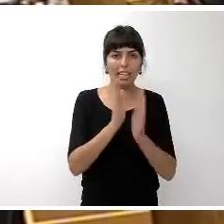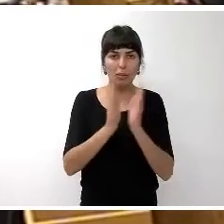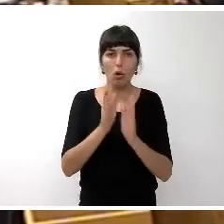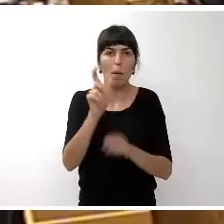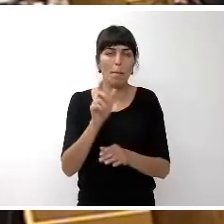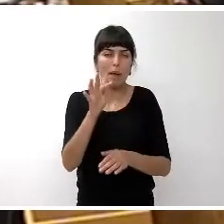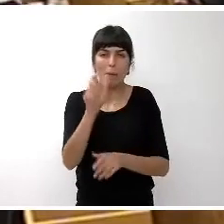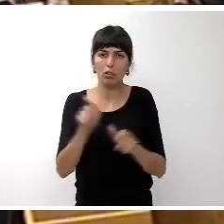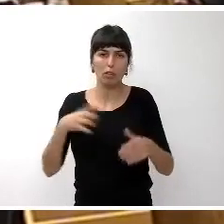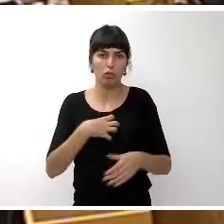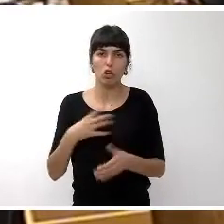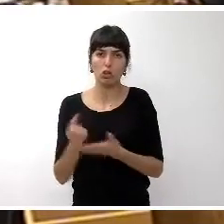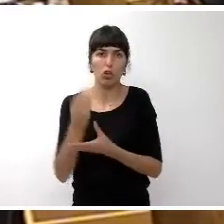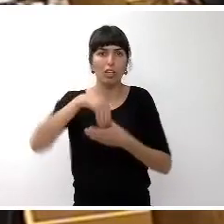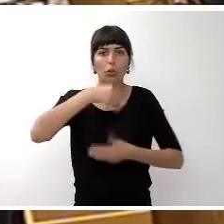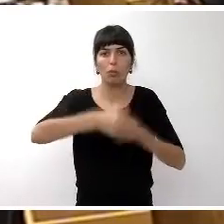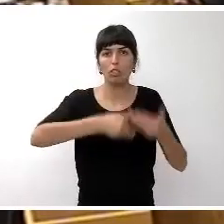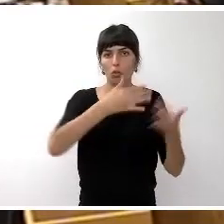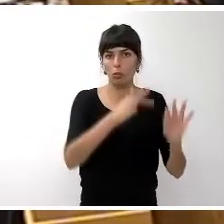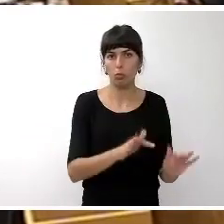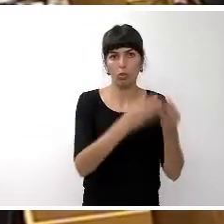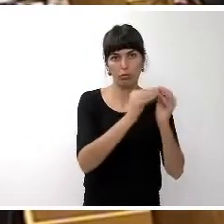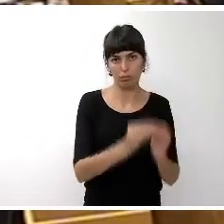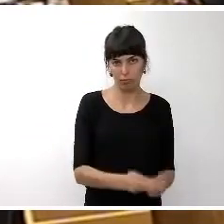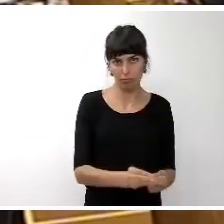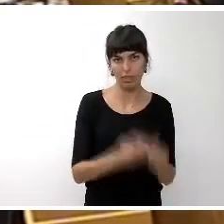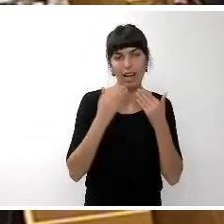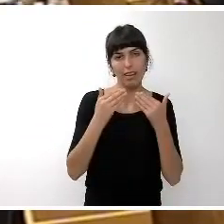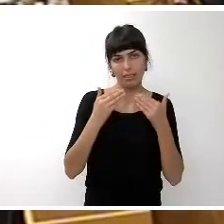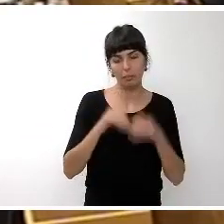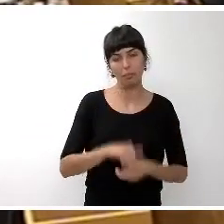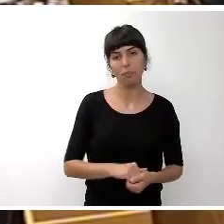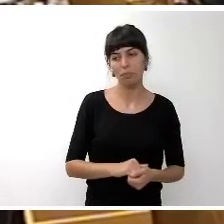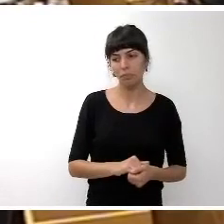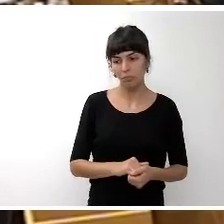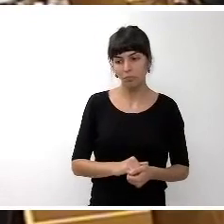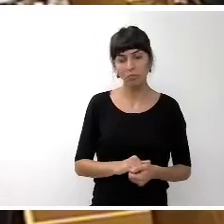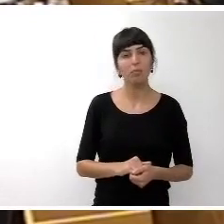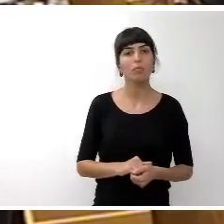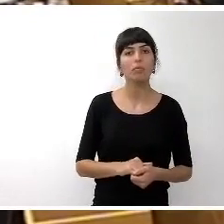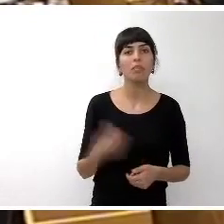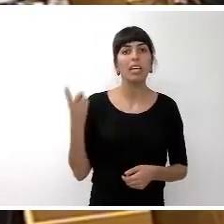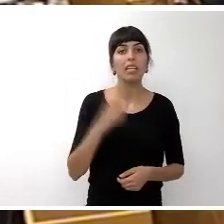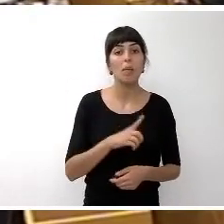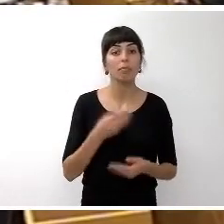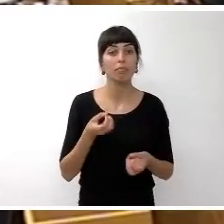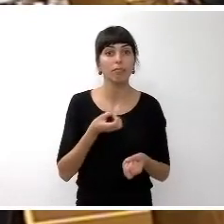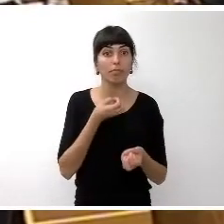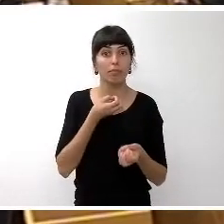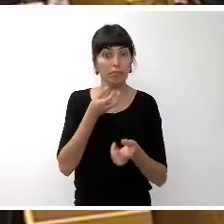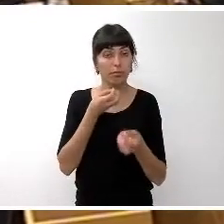áreas que han participado en este proceso de elaboración de la confección del mismo también comentar que